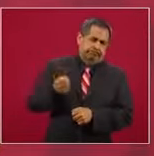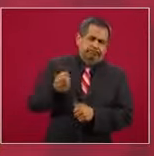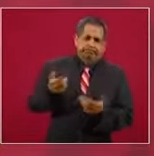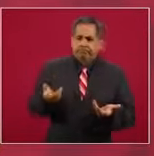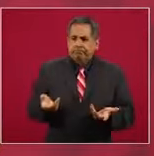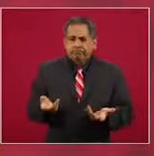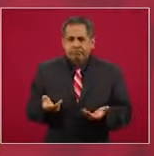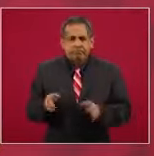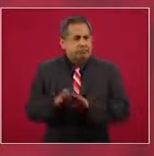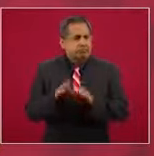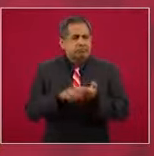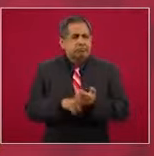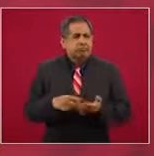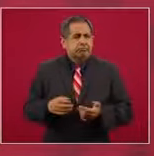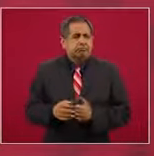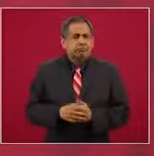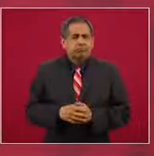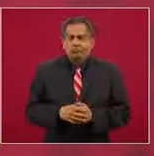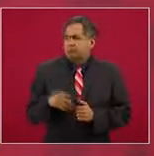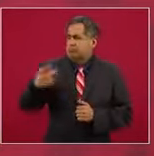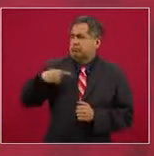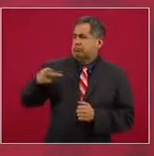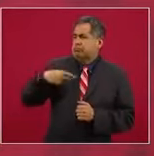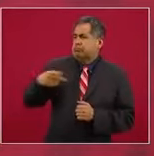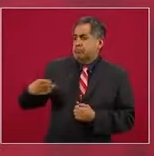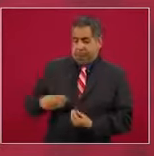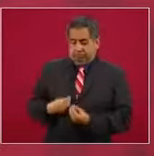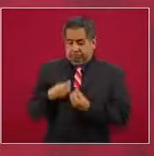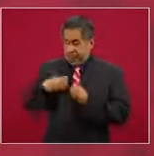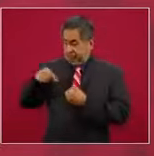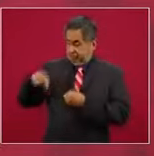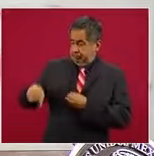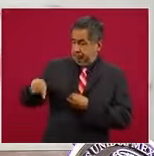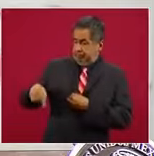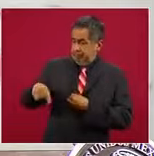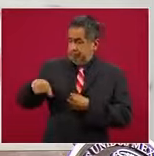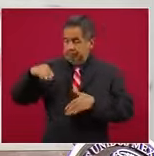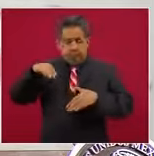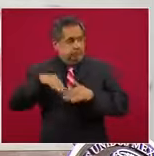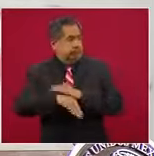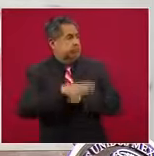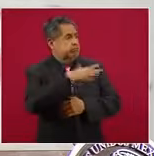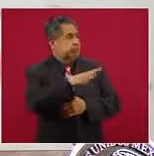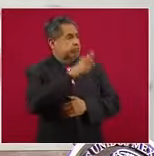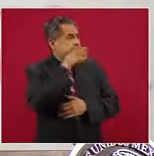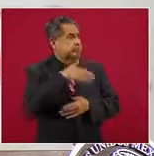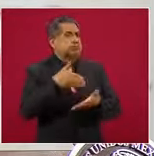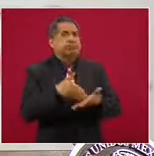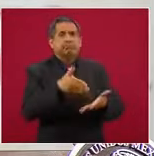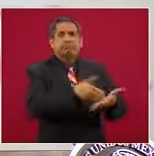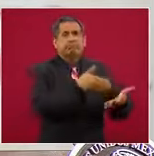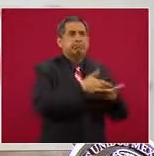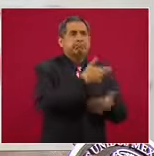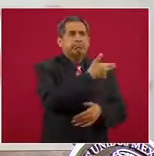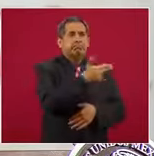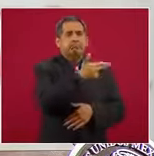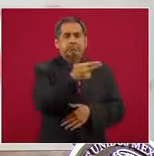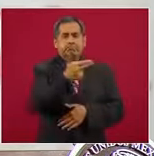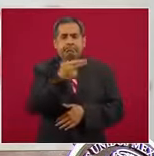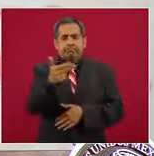tiene la gente cómo ir a la playa, quien no está en un hotel porque se han